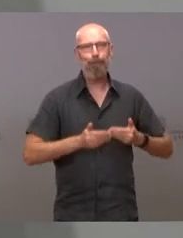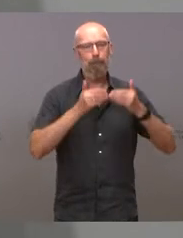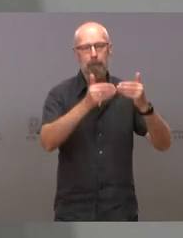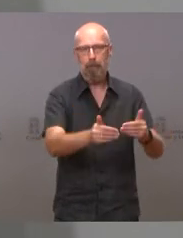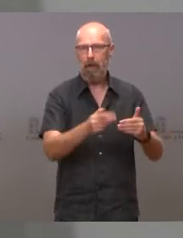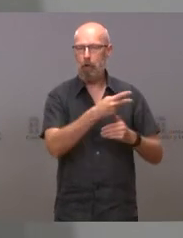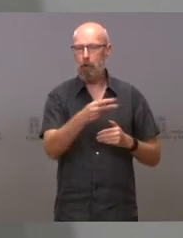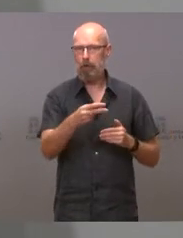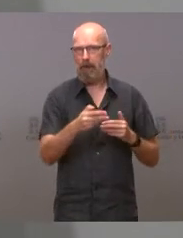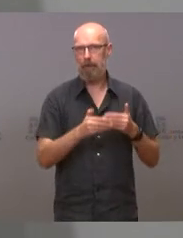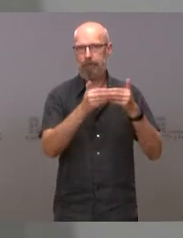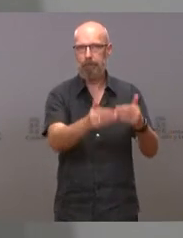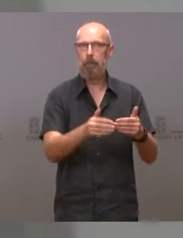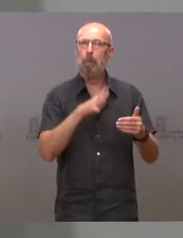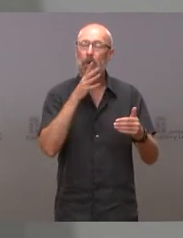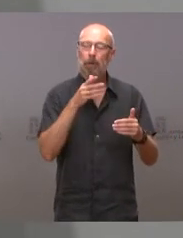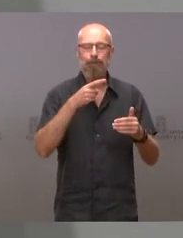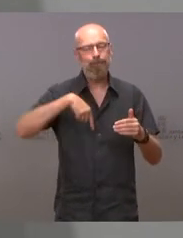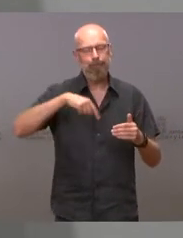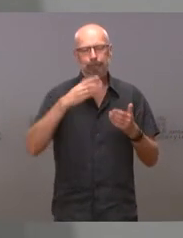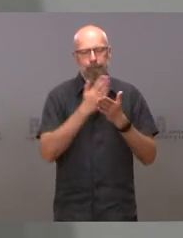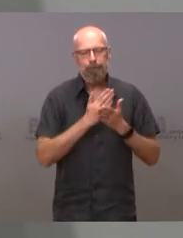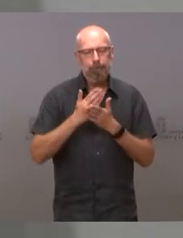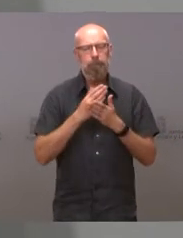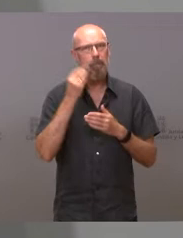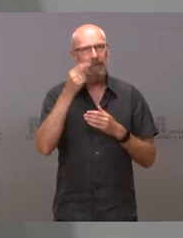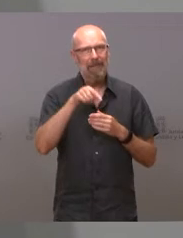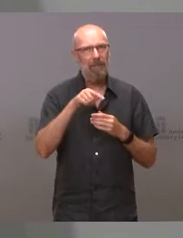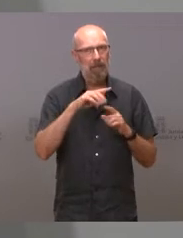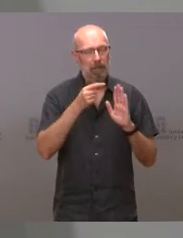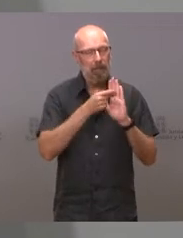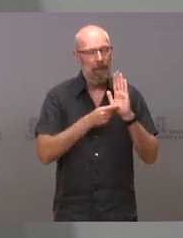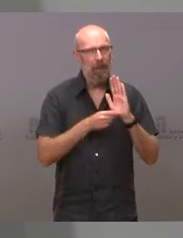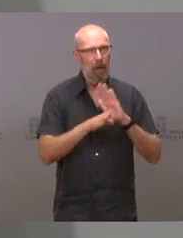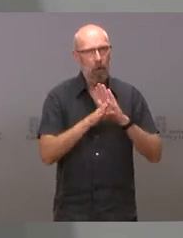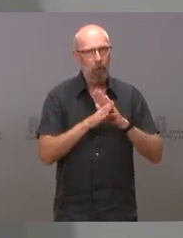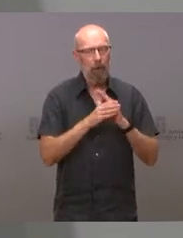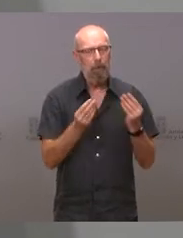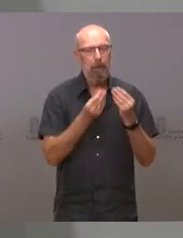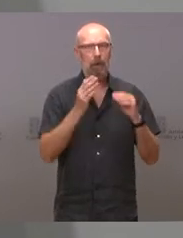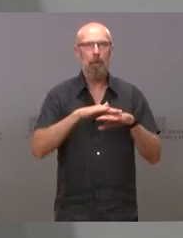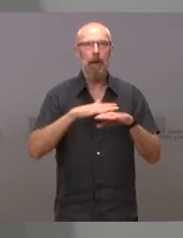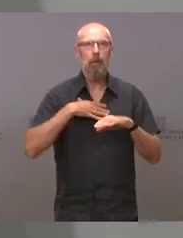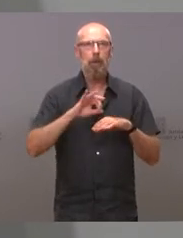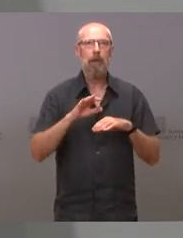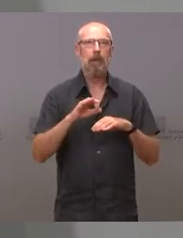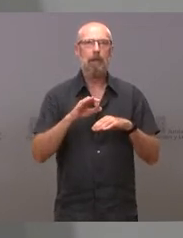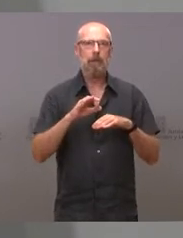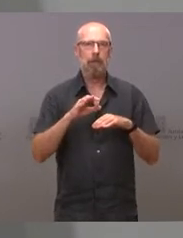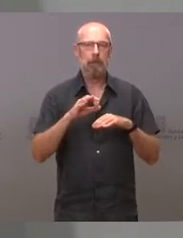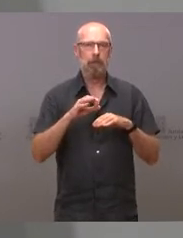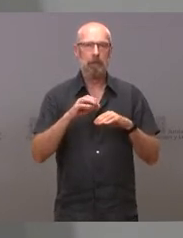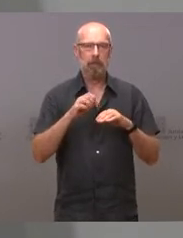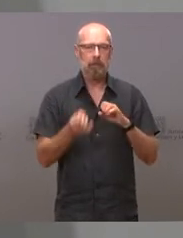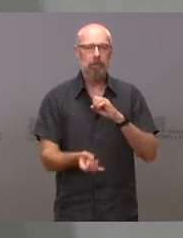que es, sencillamente, la mejor manera de prever nuevos rebrotes